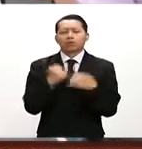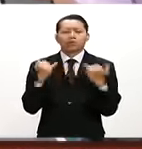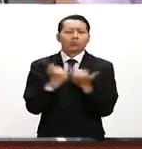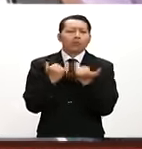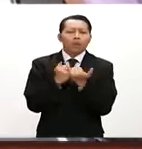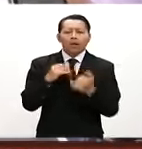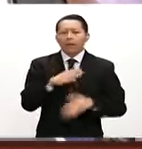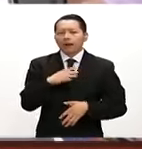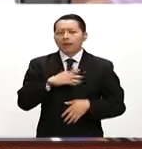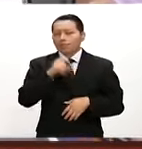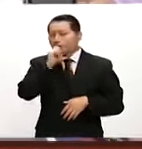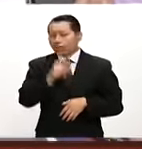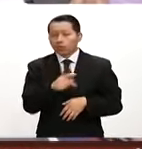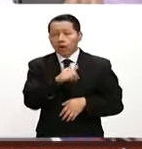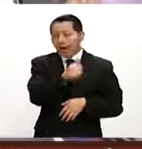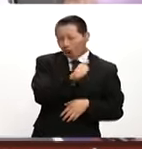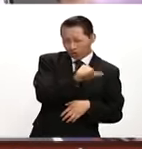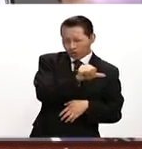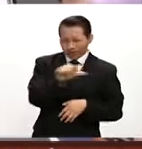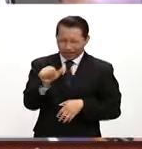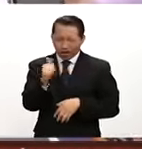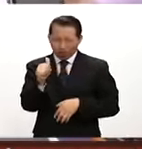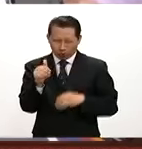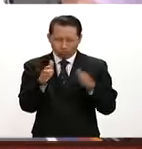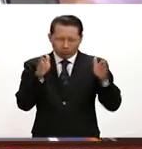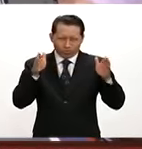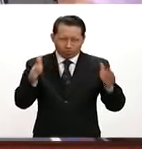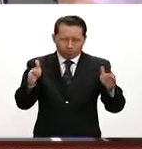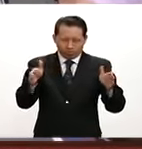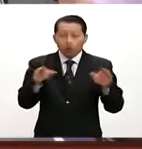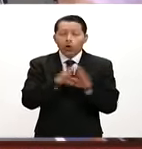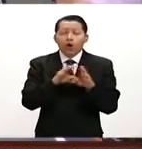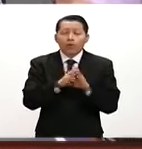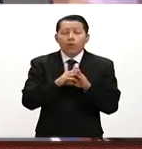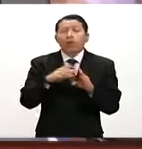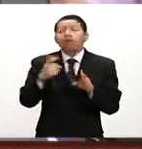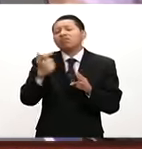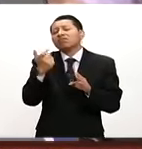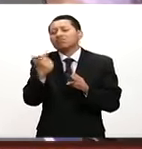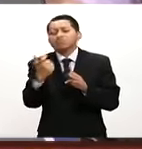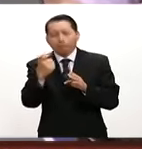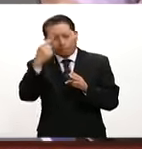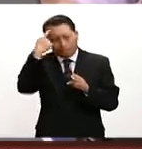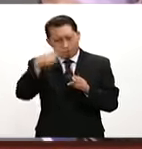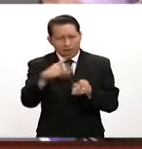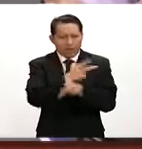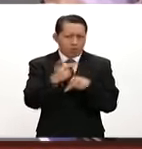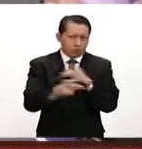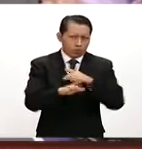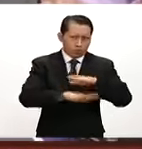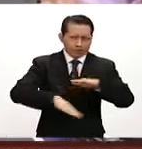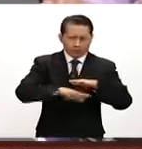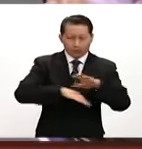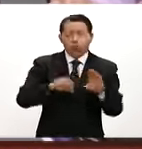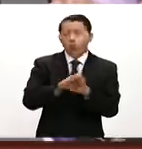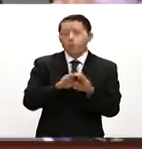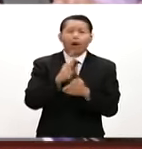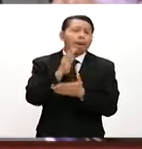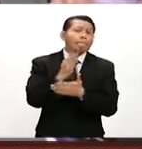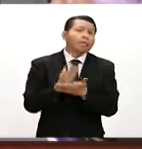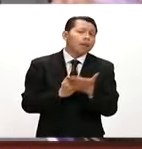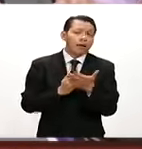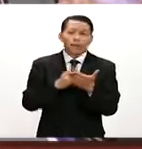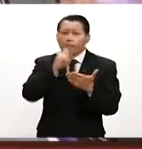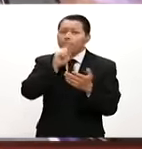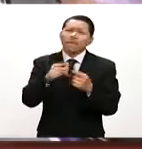medidos de agosto a agosto, la inflación que hemos visto en la canasta alimentaria es más o menos la mitad de lo que